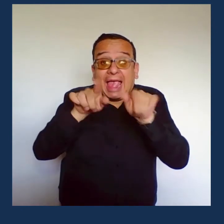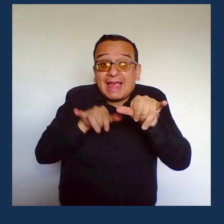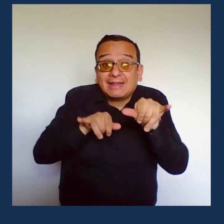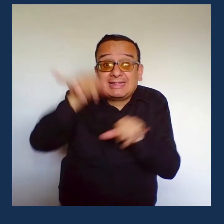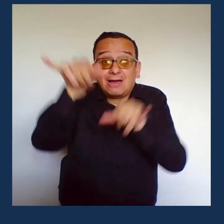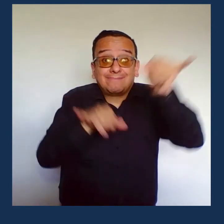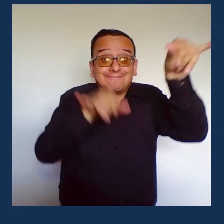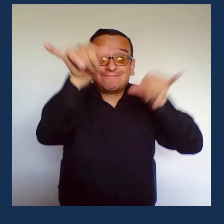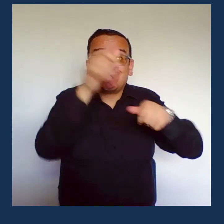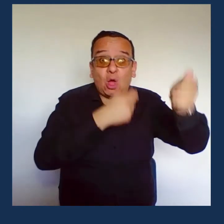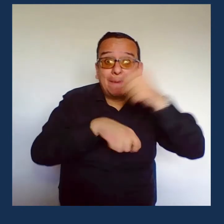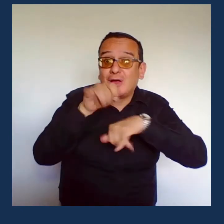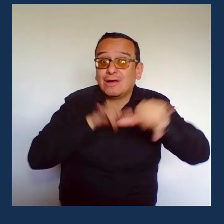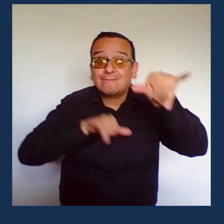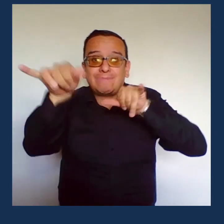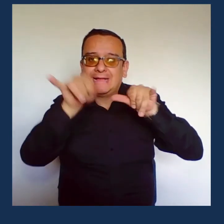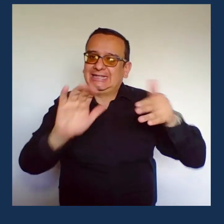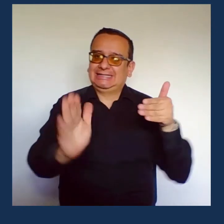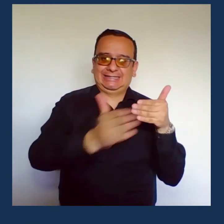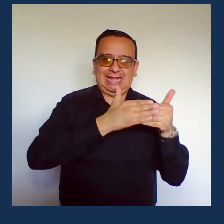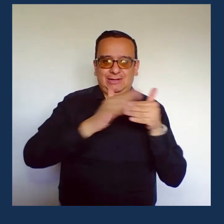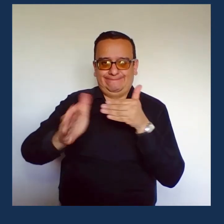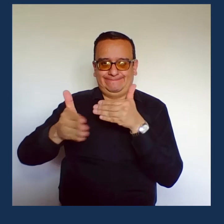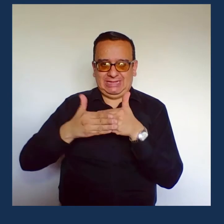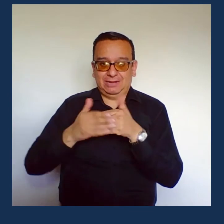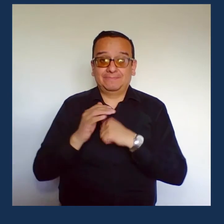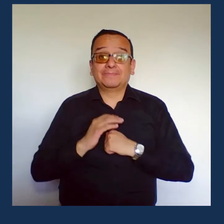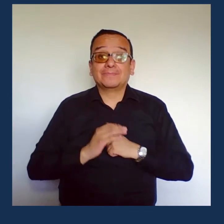Con la restricción de vuelos comerciales